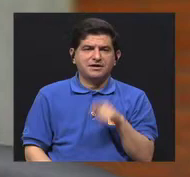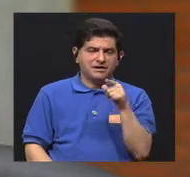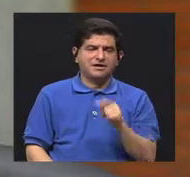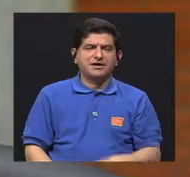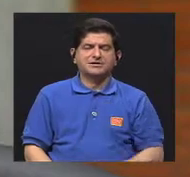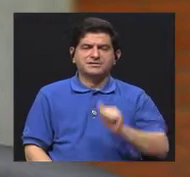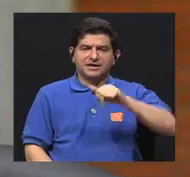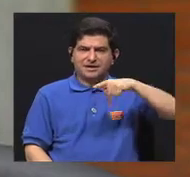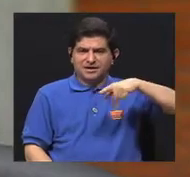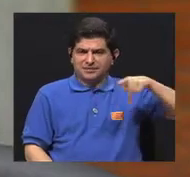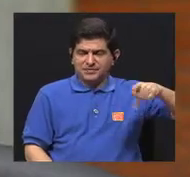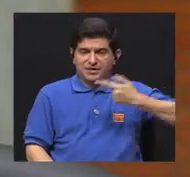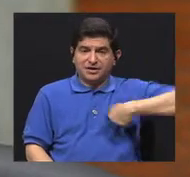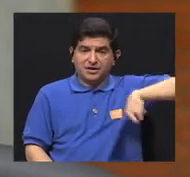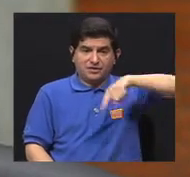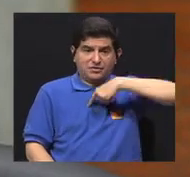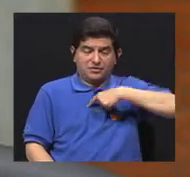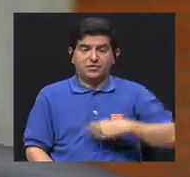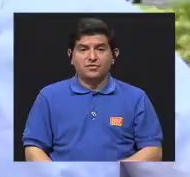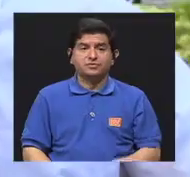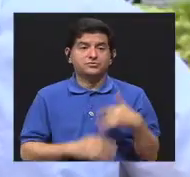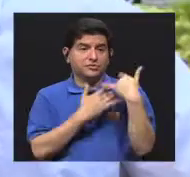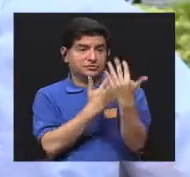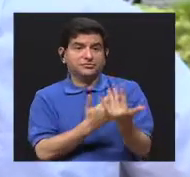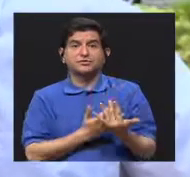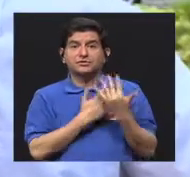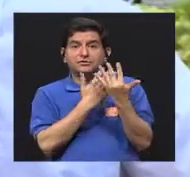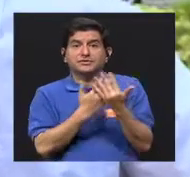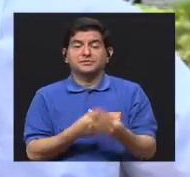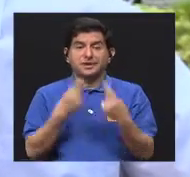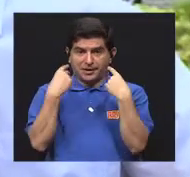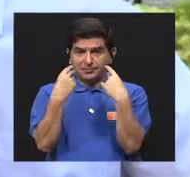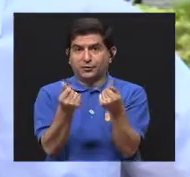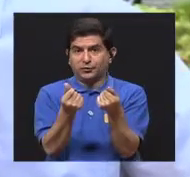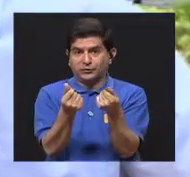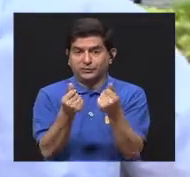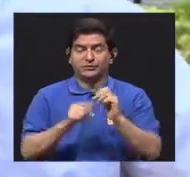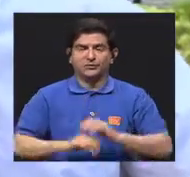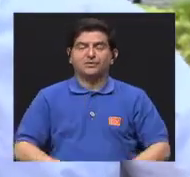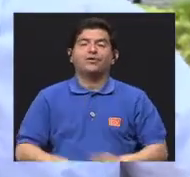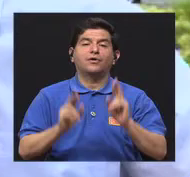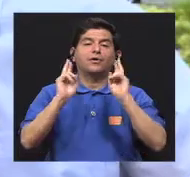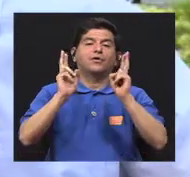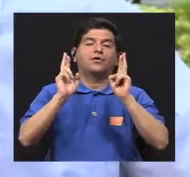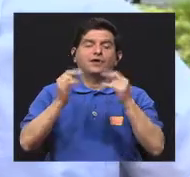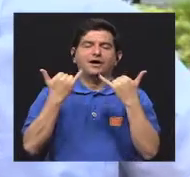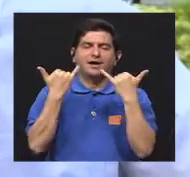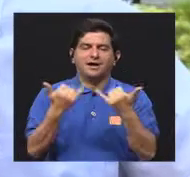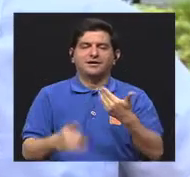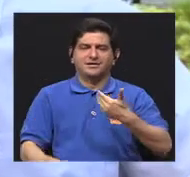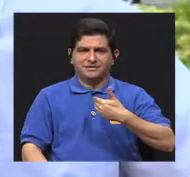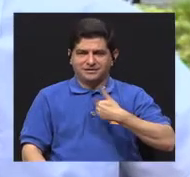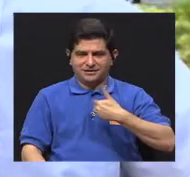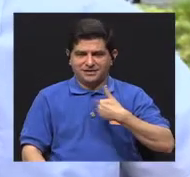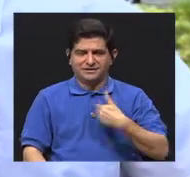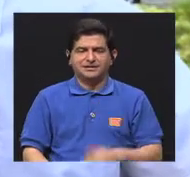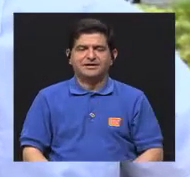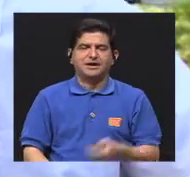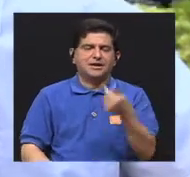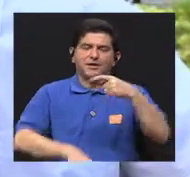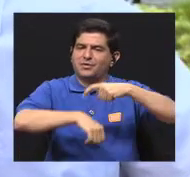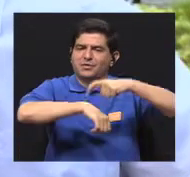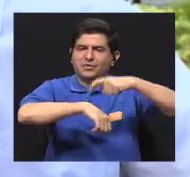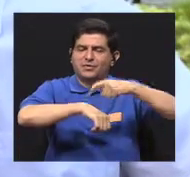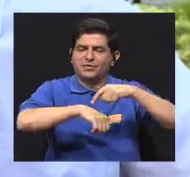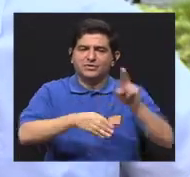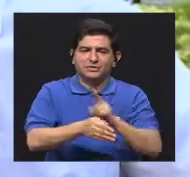esta aplicación que vamos a estar esperando pronto y que ojalá que ya podamos contar en el